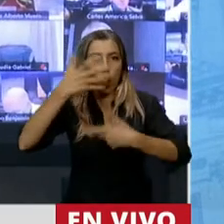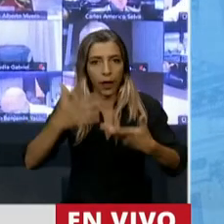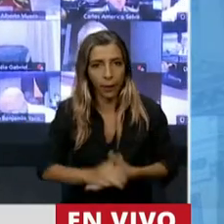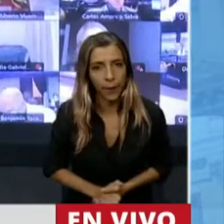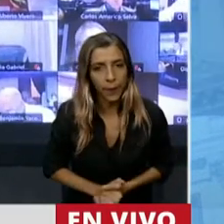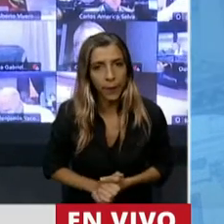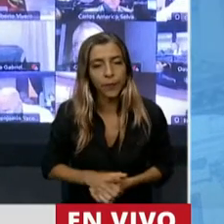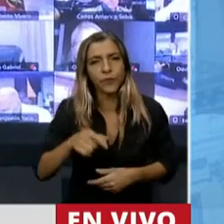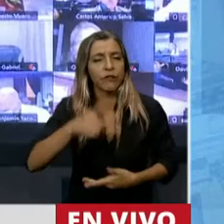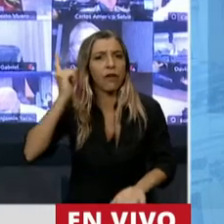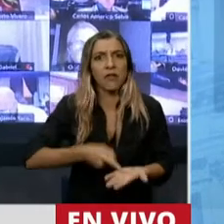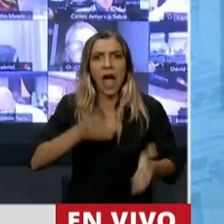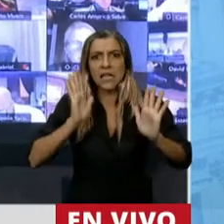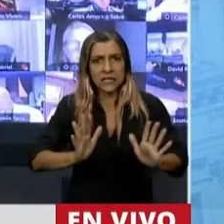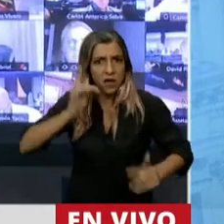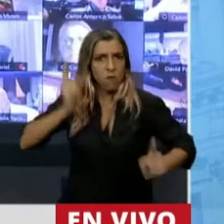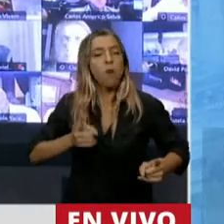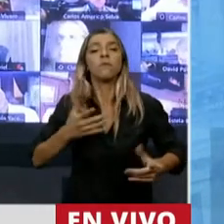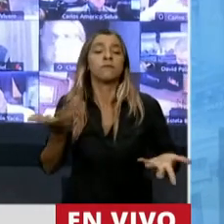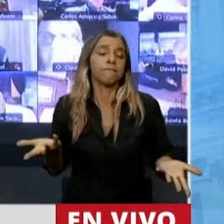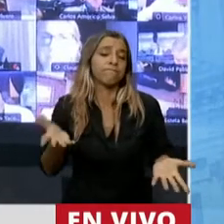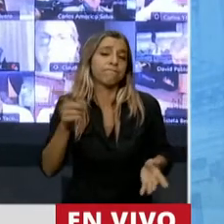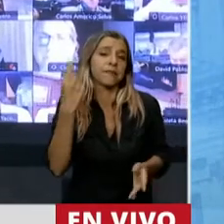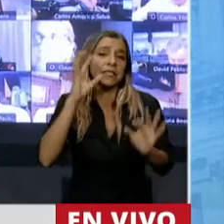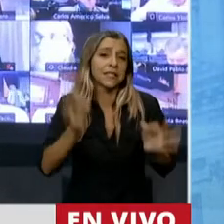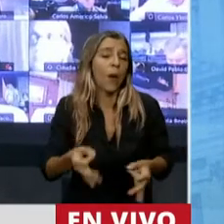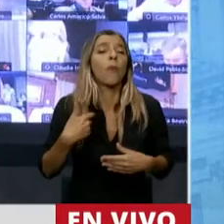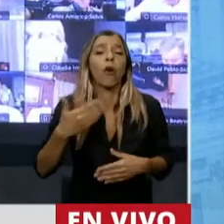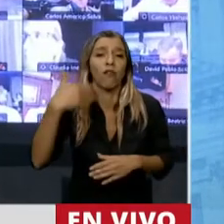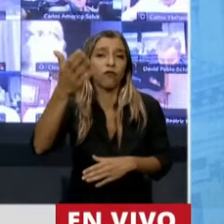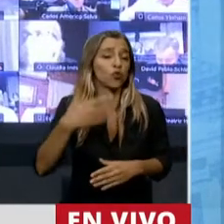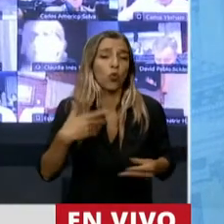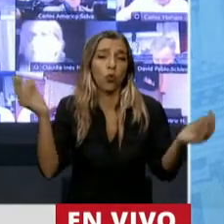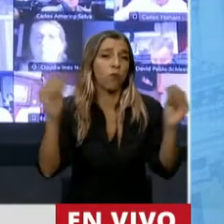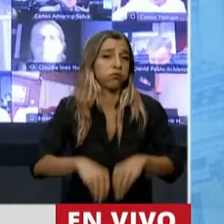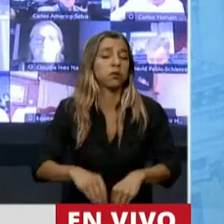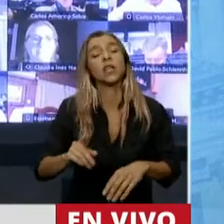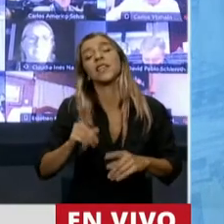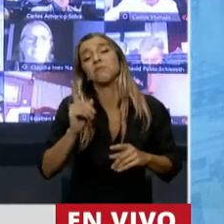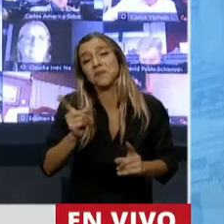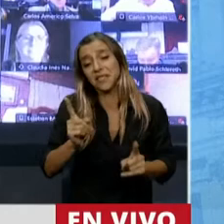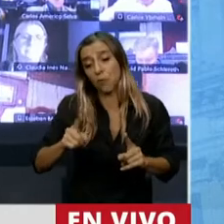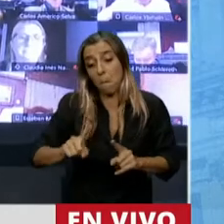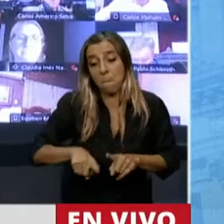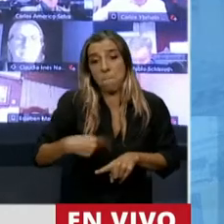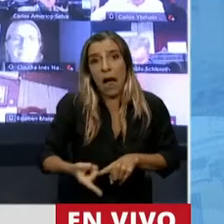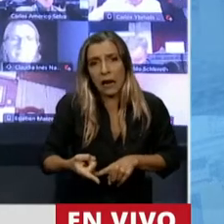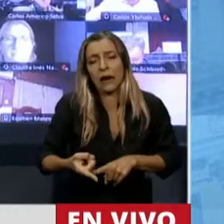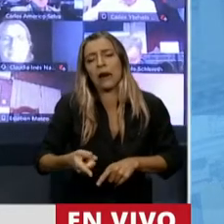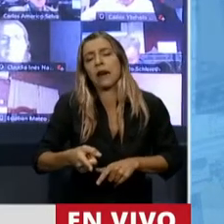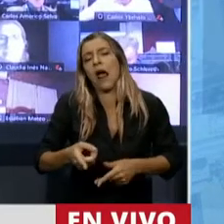toda medida demagógica, va a tener su rédito político mañana, en los titulares de los diarios, en las noticias,